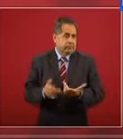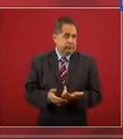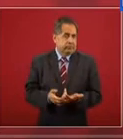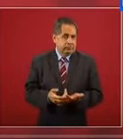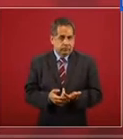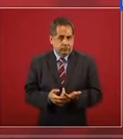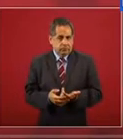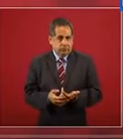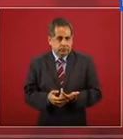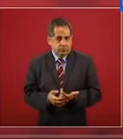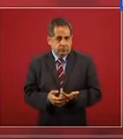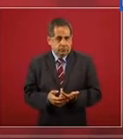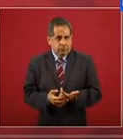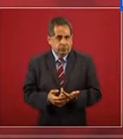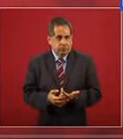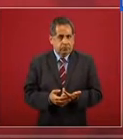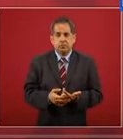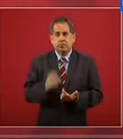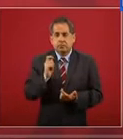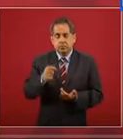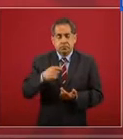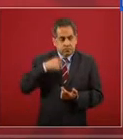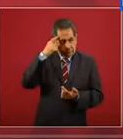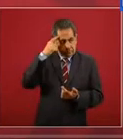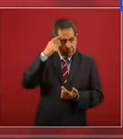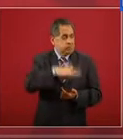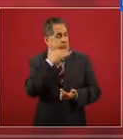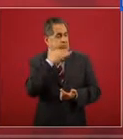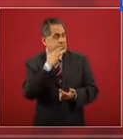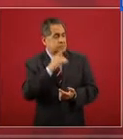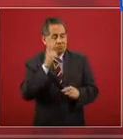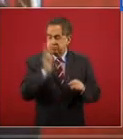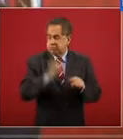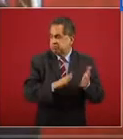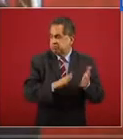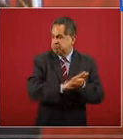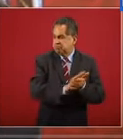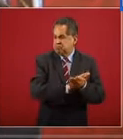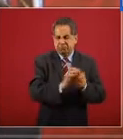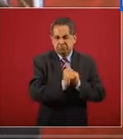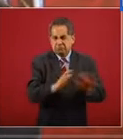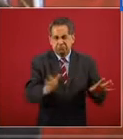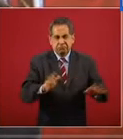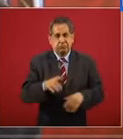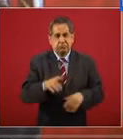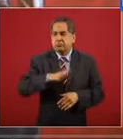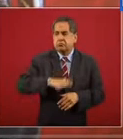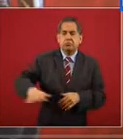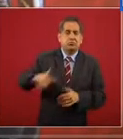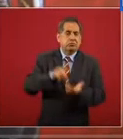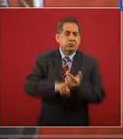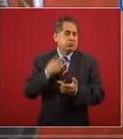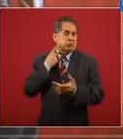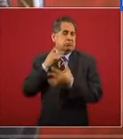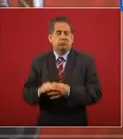se destierre la corrupción que se purifique la vida pública